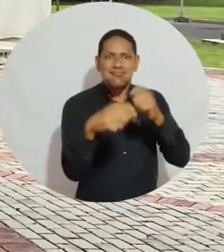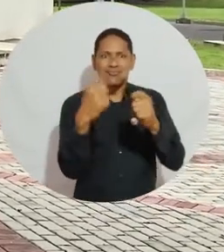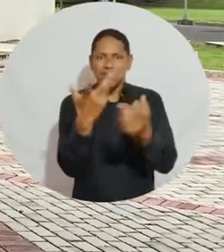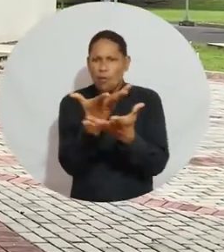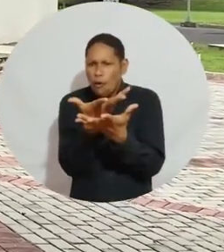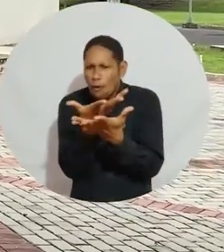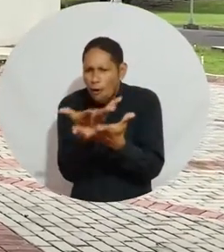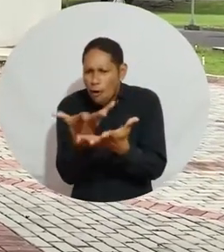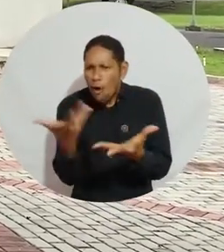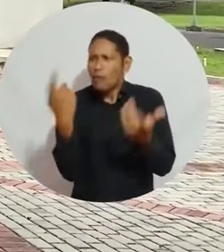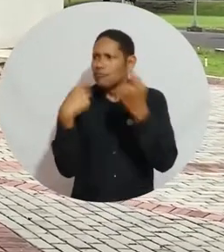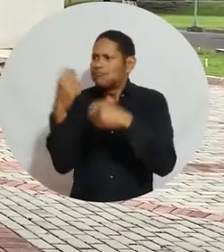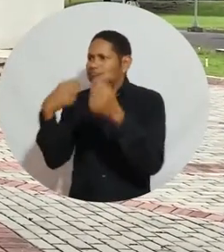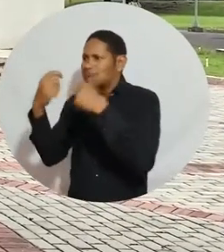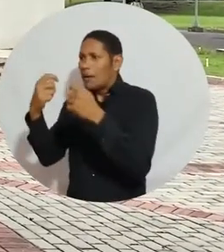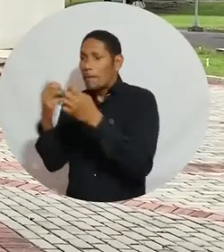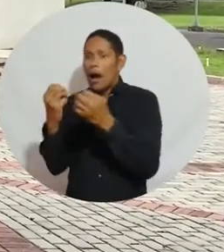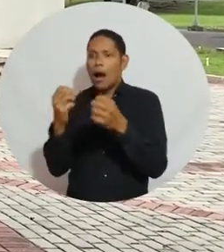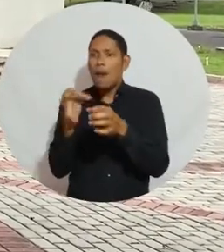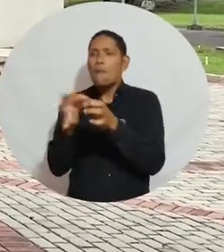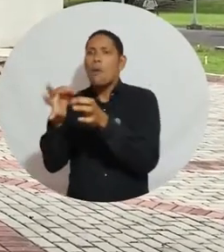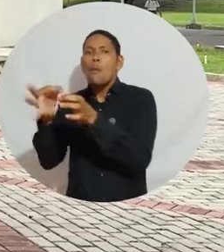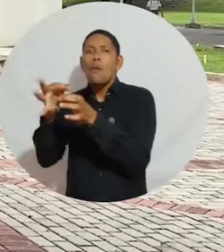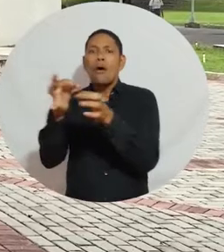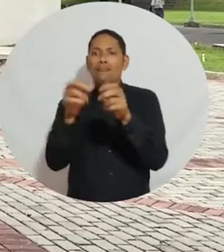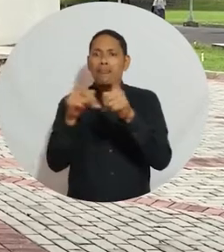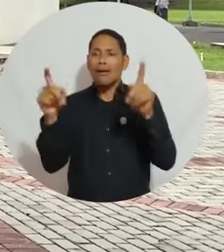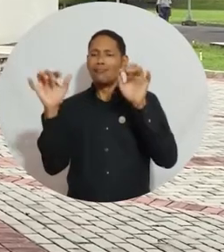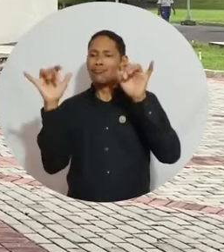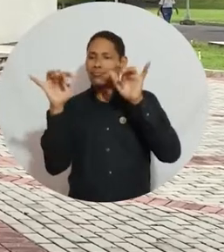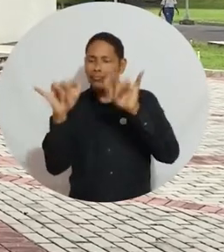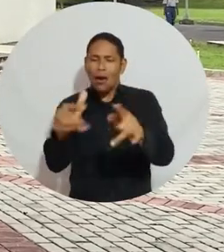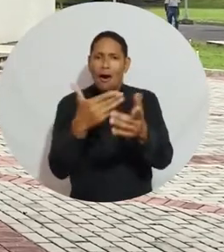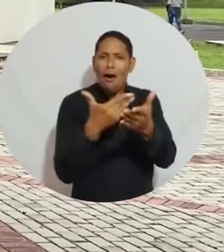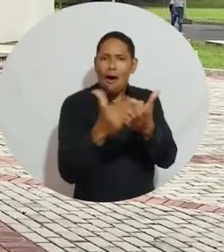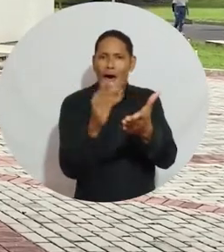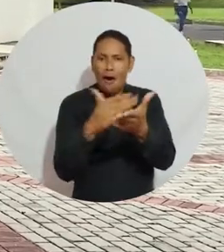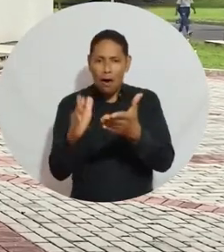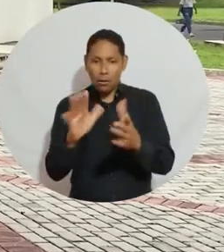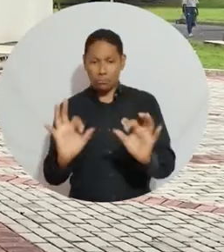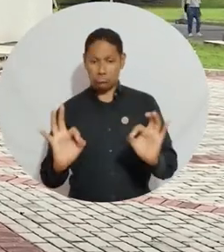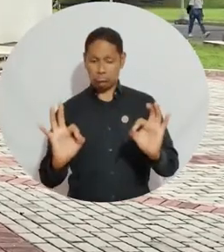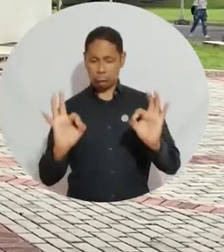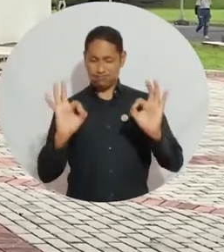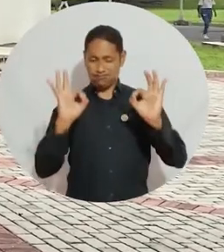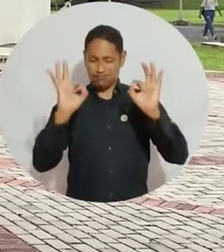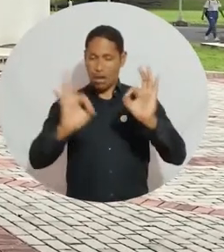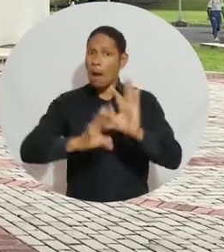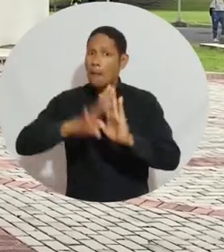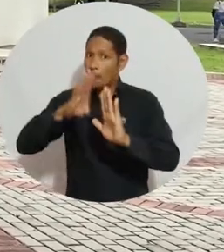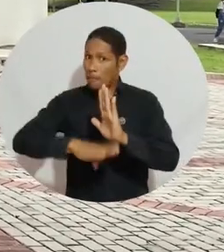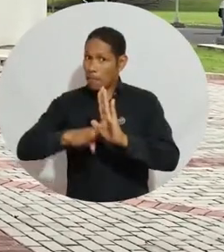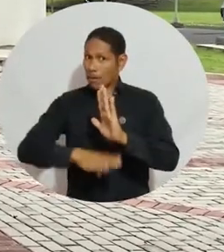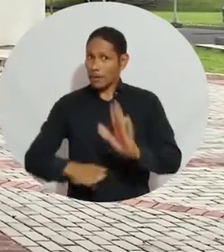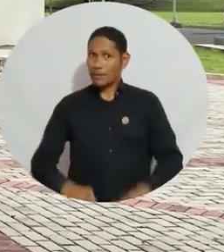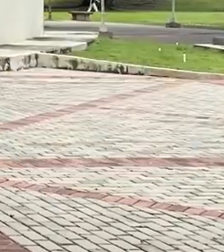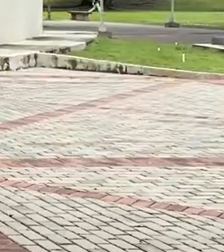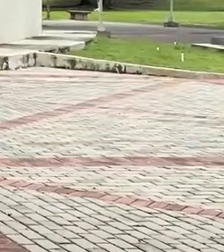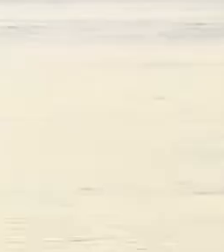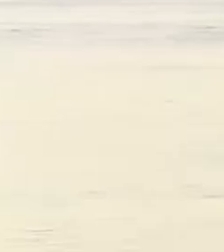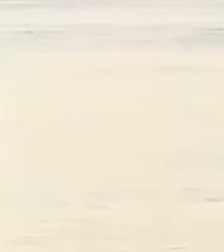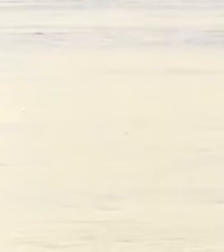ventas directas de sus productos al tiempo que los habitantes de cada territorio accedan a una cosecha fresca y